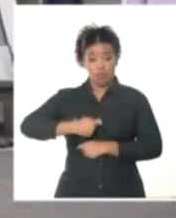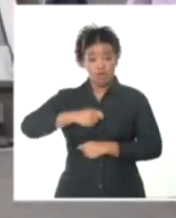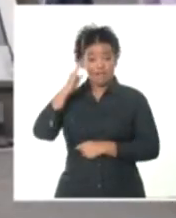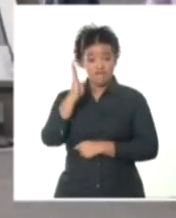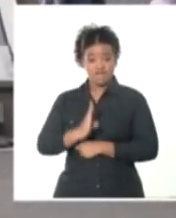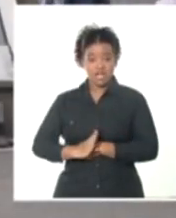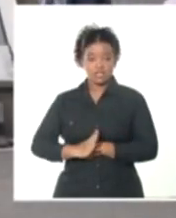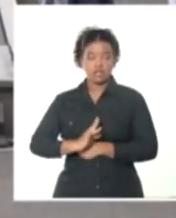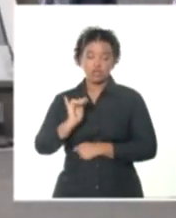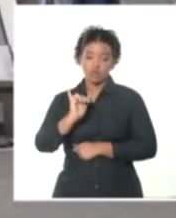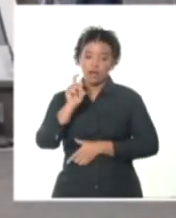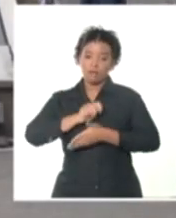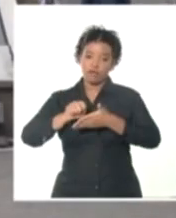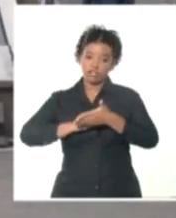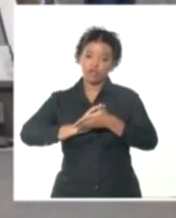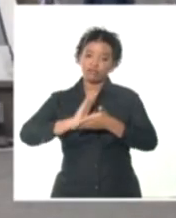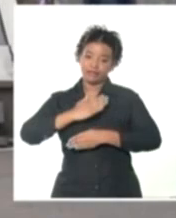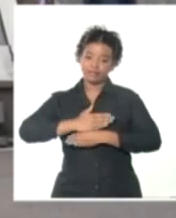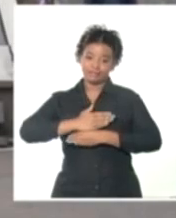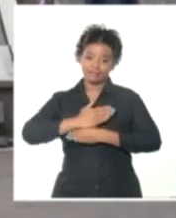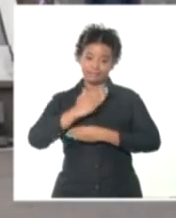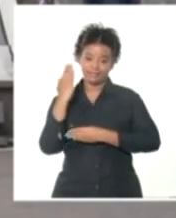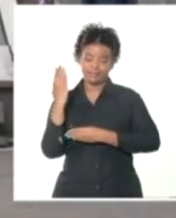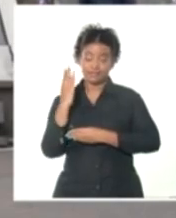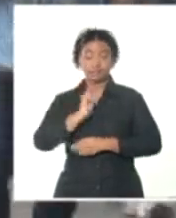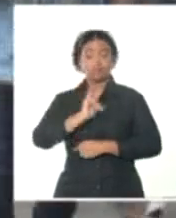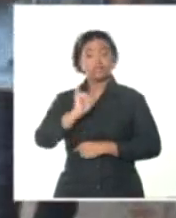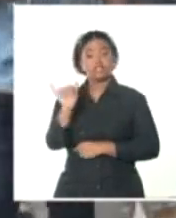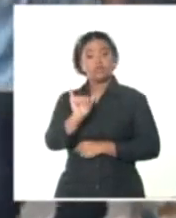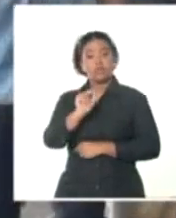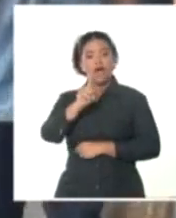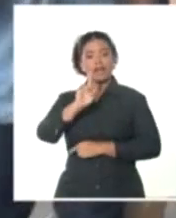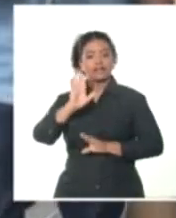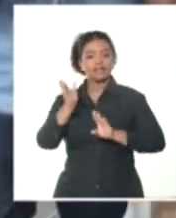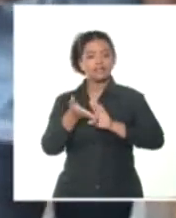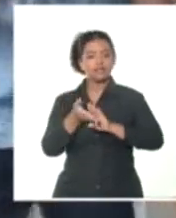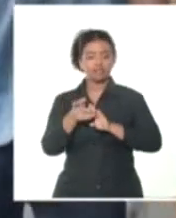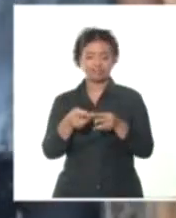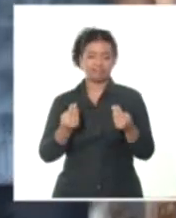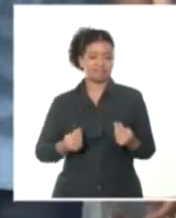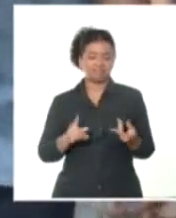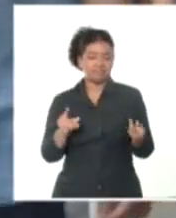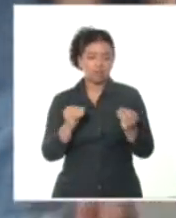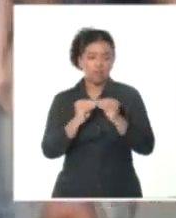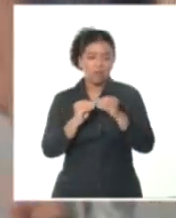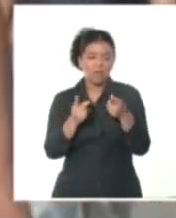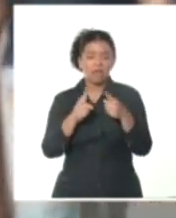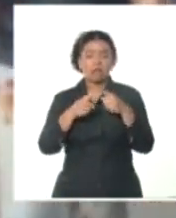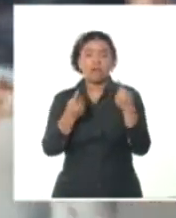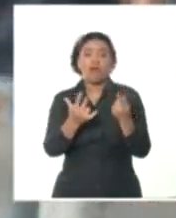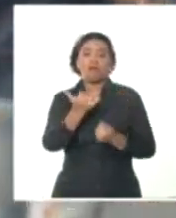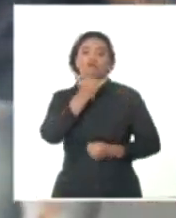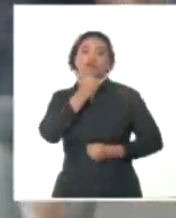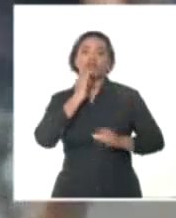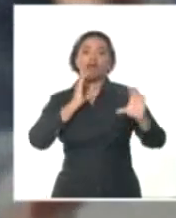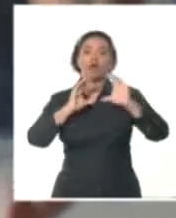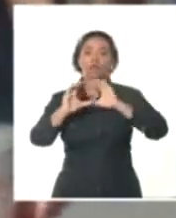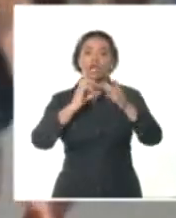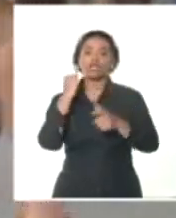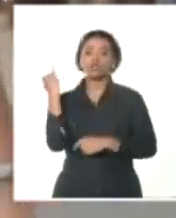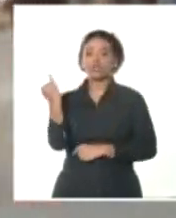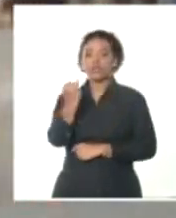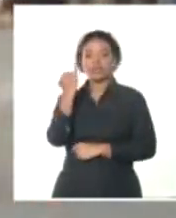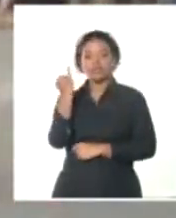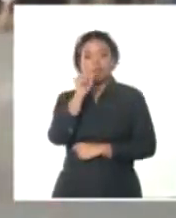la prohibición. Consideró además la restricción como irrazonable por las afectaciones a la comunicación entre los